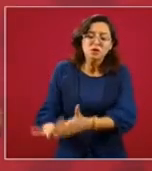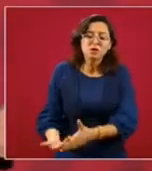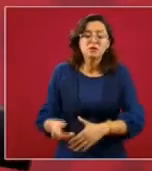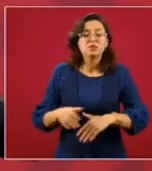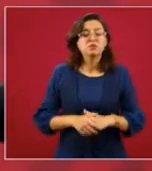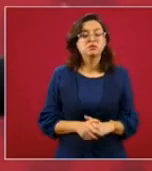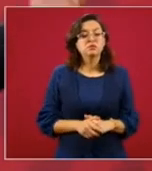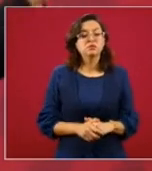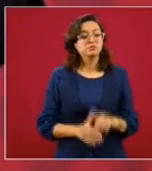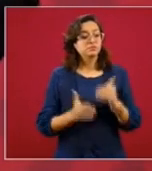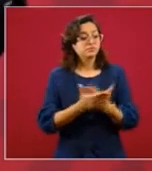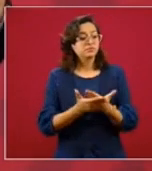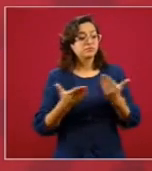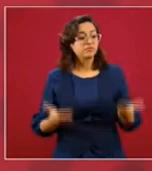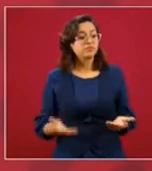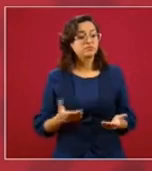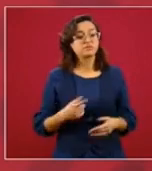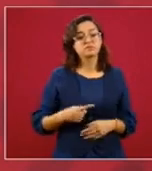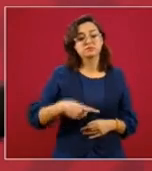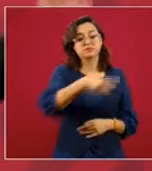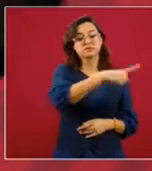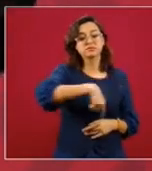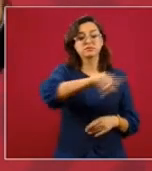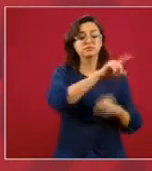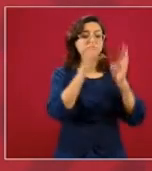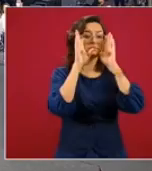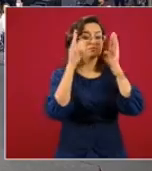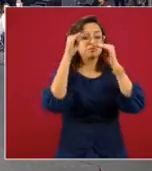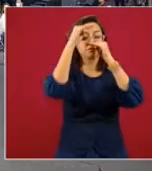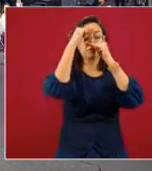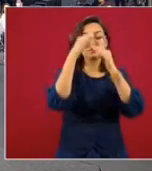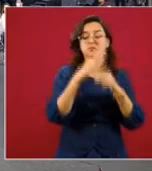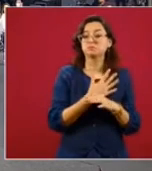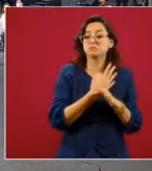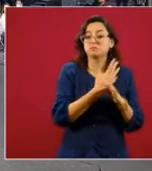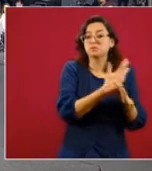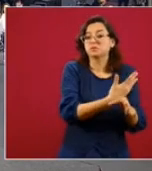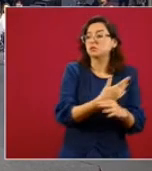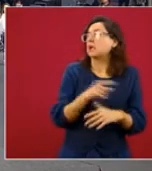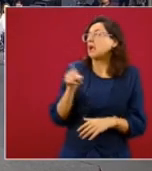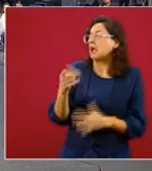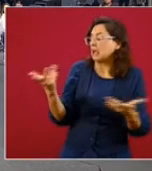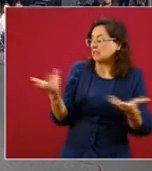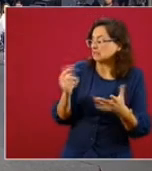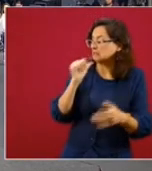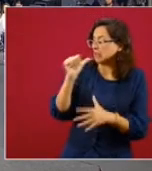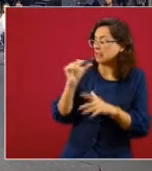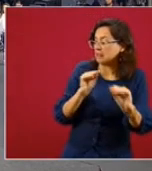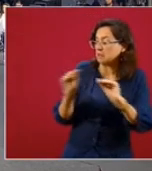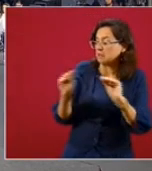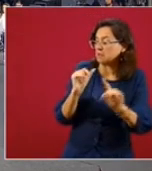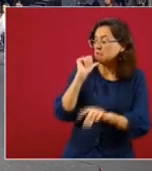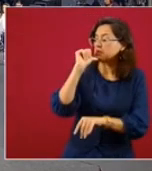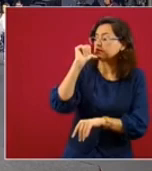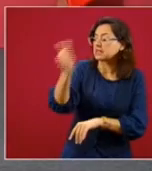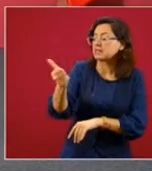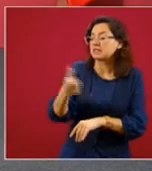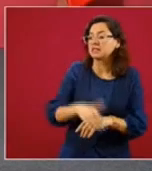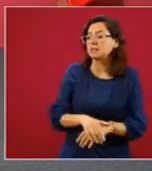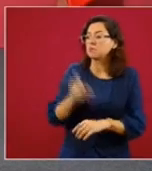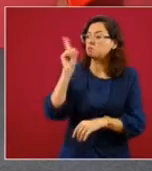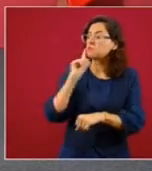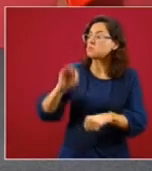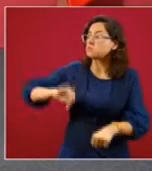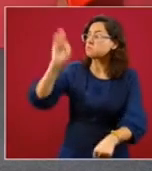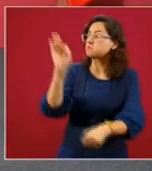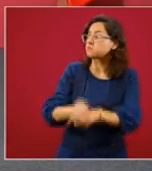ha dado por señalar que no hacemos nada en defensa